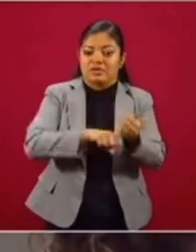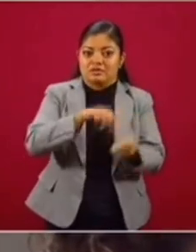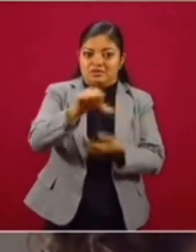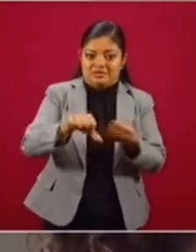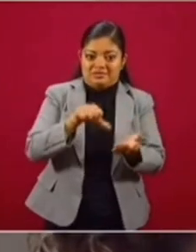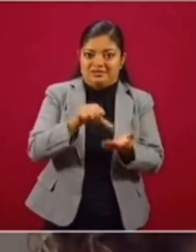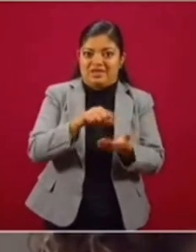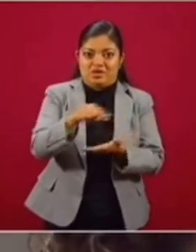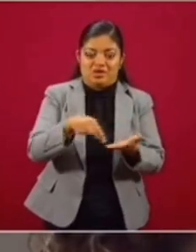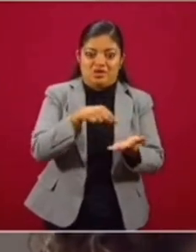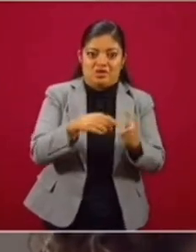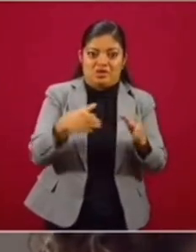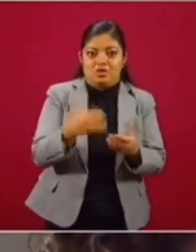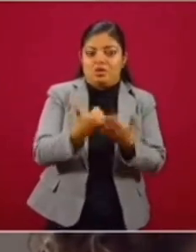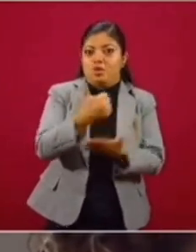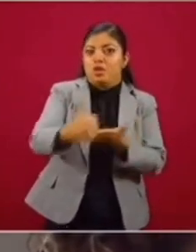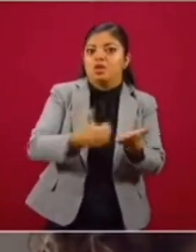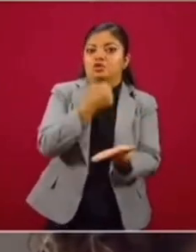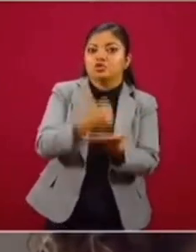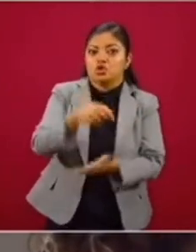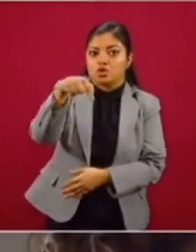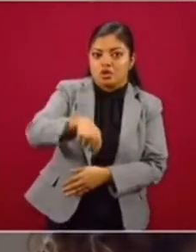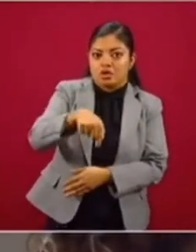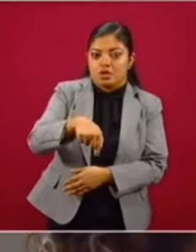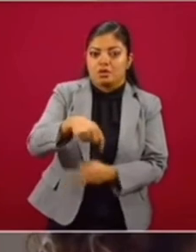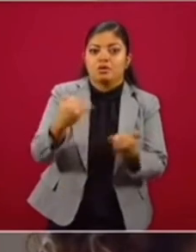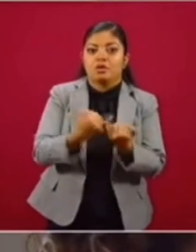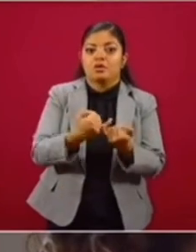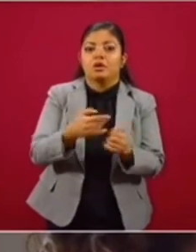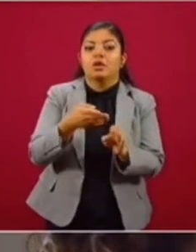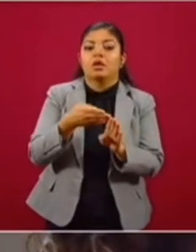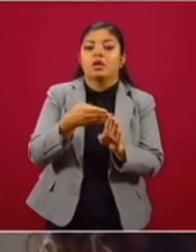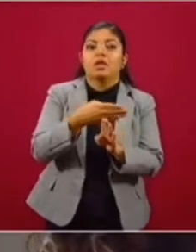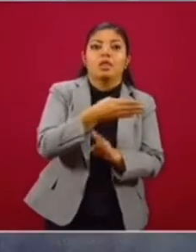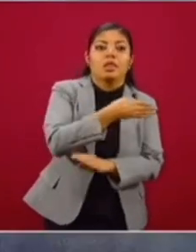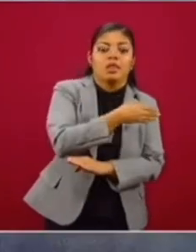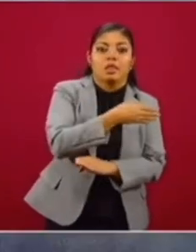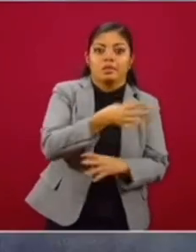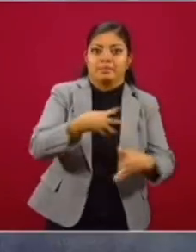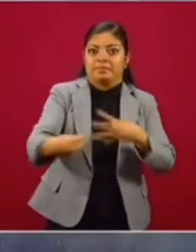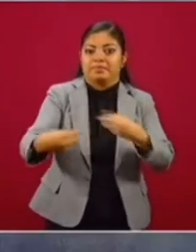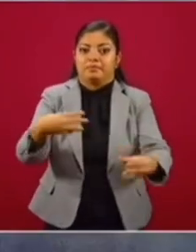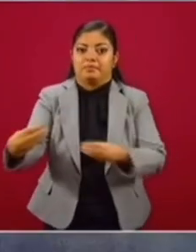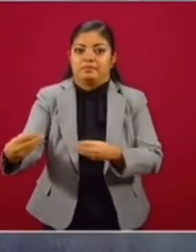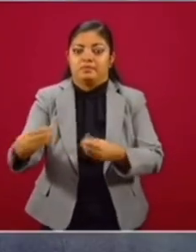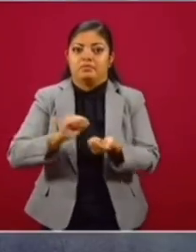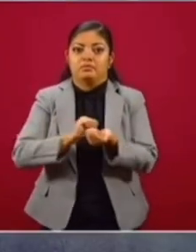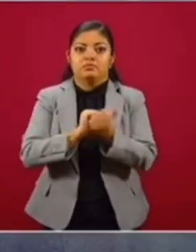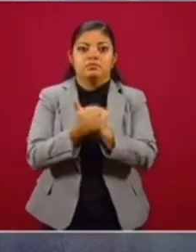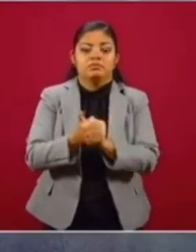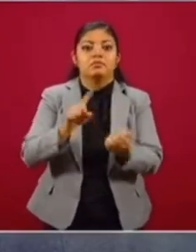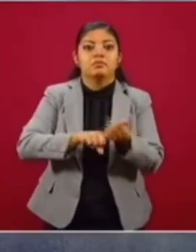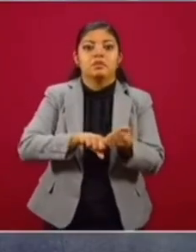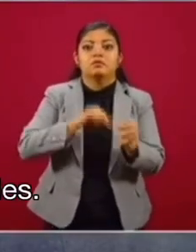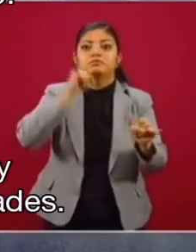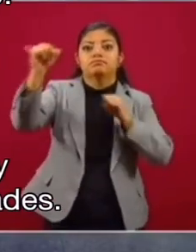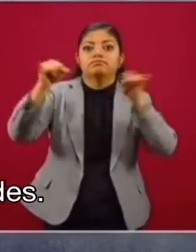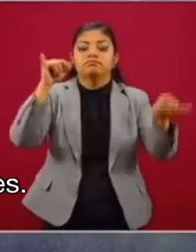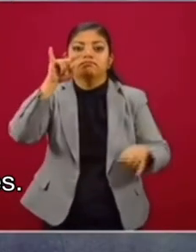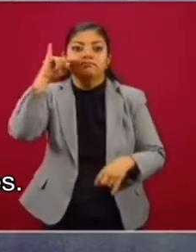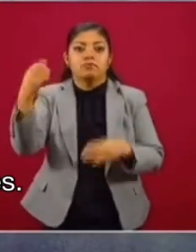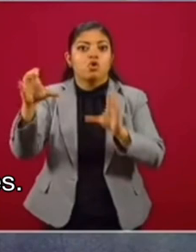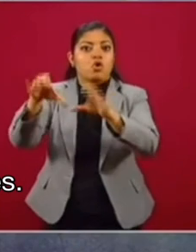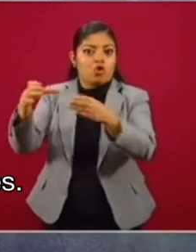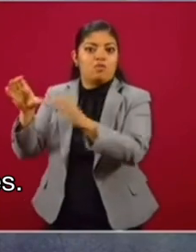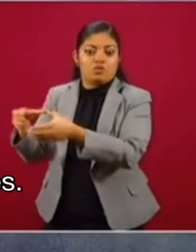urbanos aquí, como está pasando con la ciudad, y el momento de dispersión de la pandemia en que empieza a afectar a las comunidades aisladas. Este